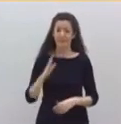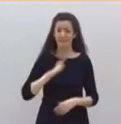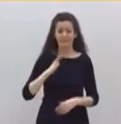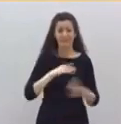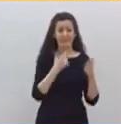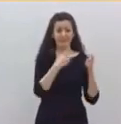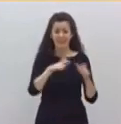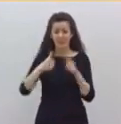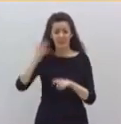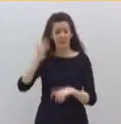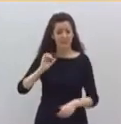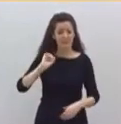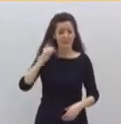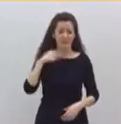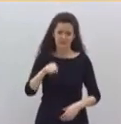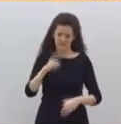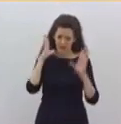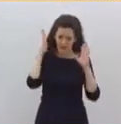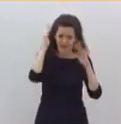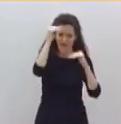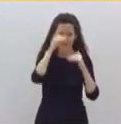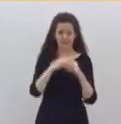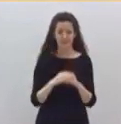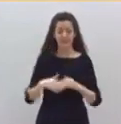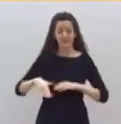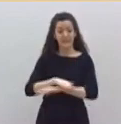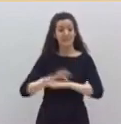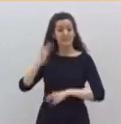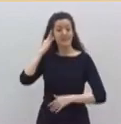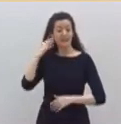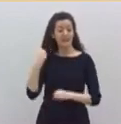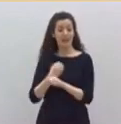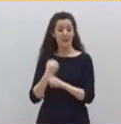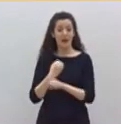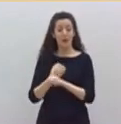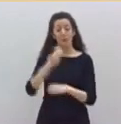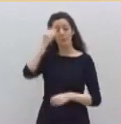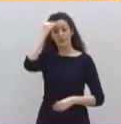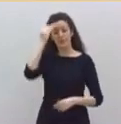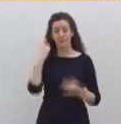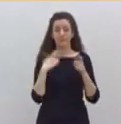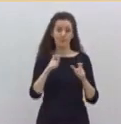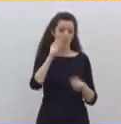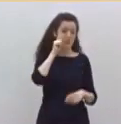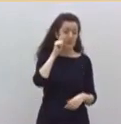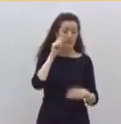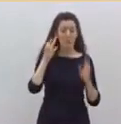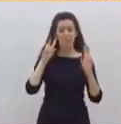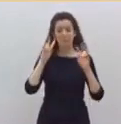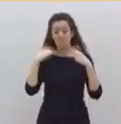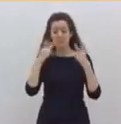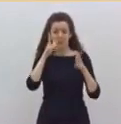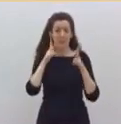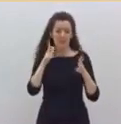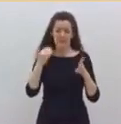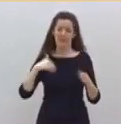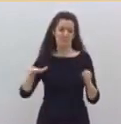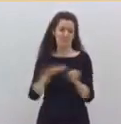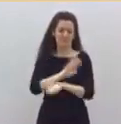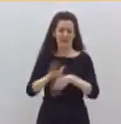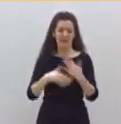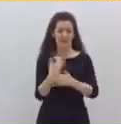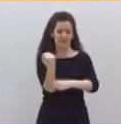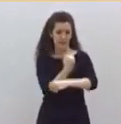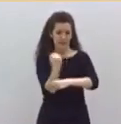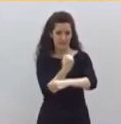es de recibo que una ministra de Trabajo ya dé por amortizado el sector turístico y de hostelería hasta diciembre, que representa el 13% de nuestro